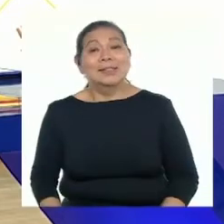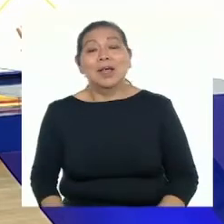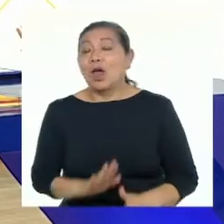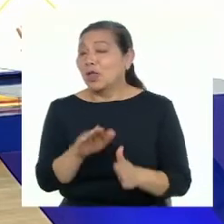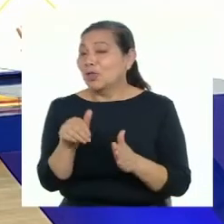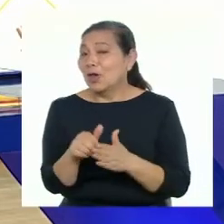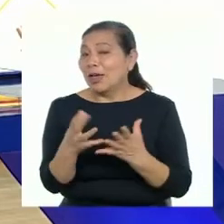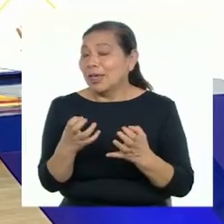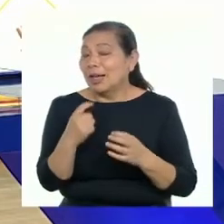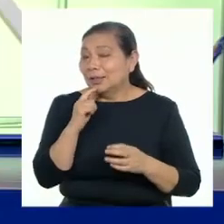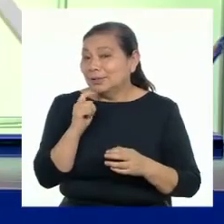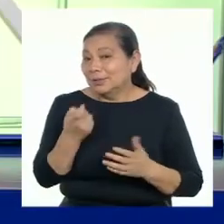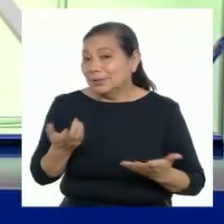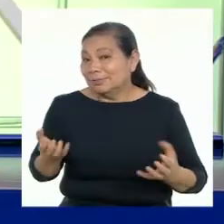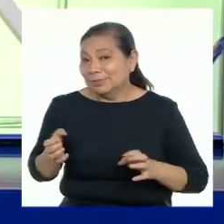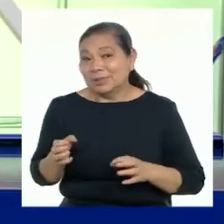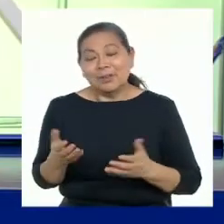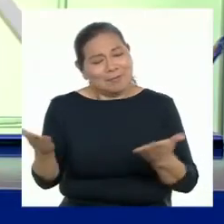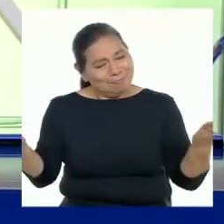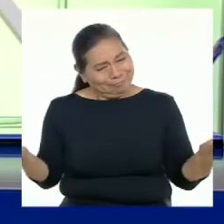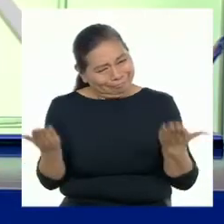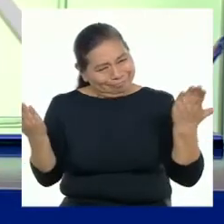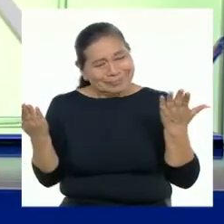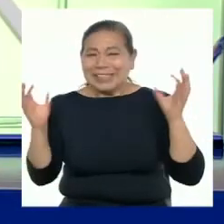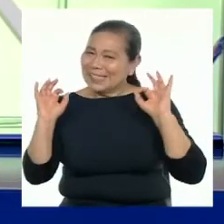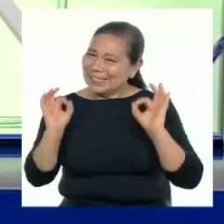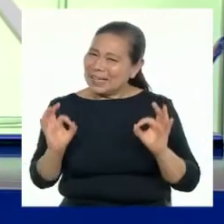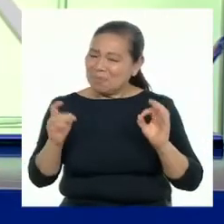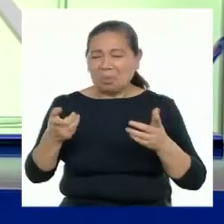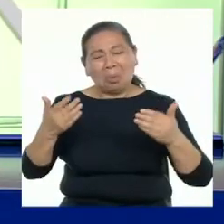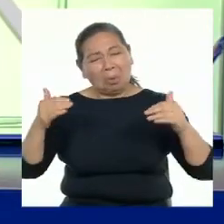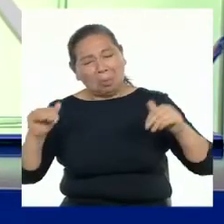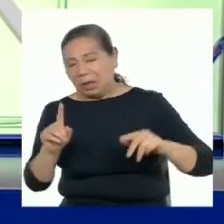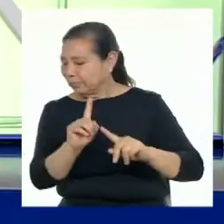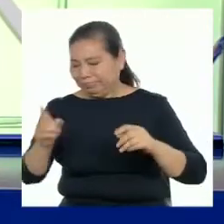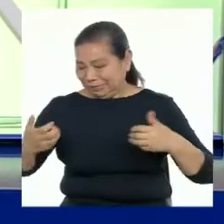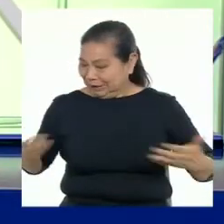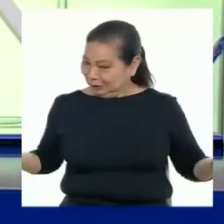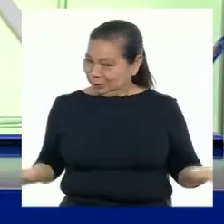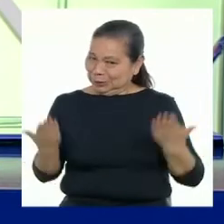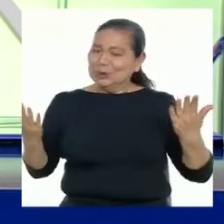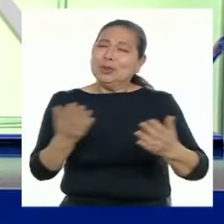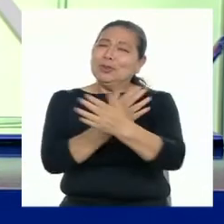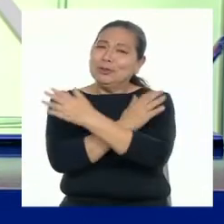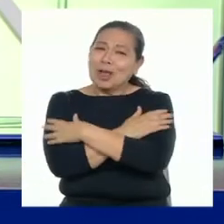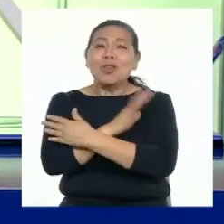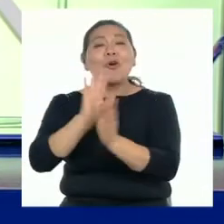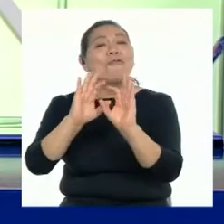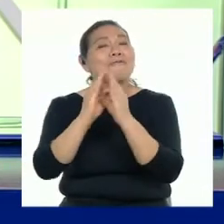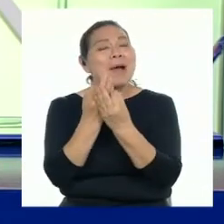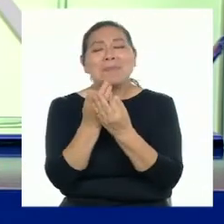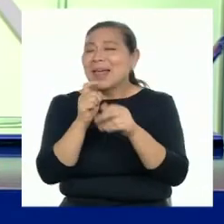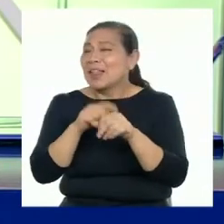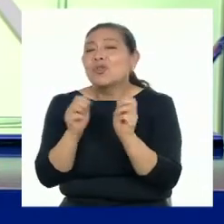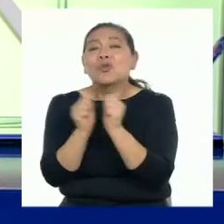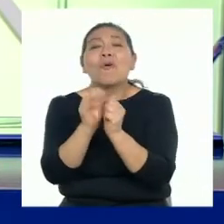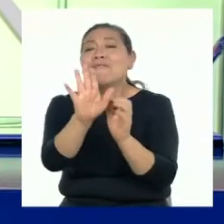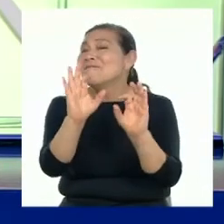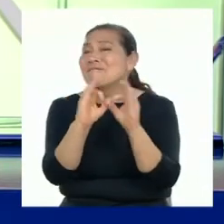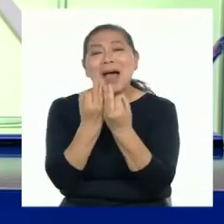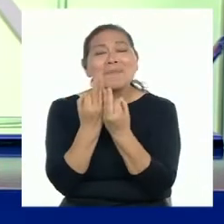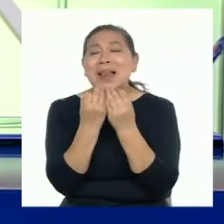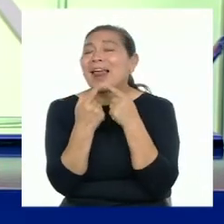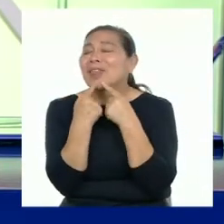todo lo que quieren ser. Motívense constantemente para no rendirse en el camino. Abracen a sus familias, pasen tiempo con ellas,